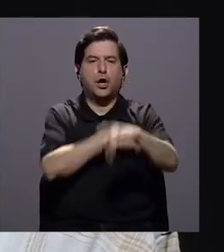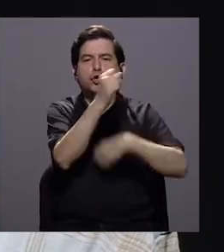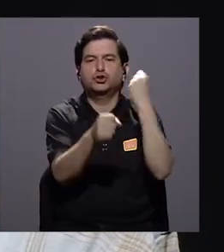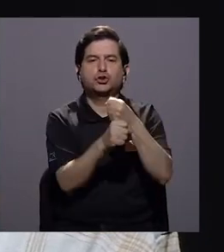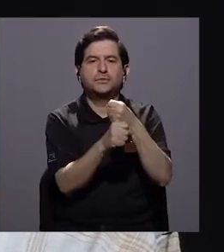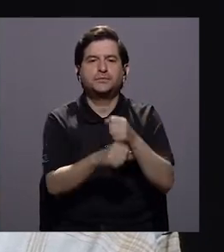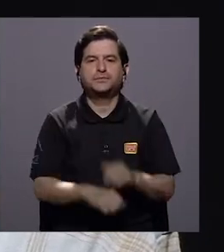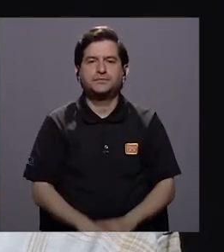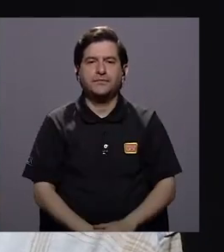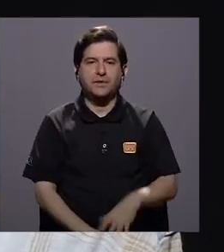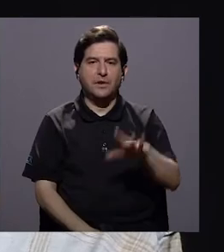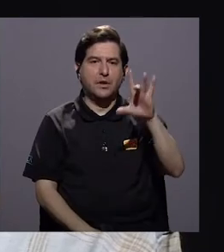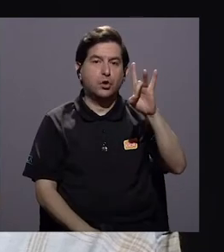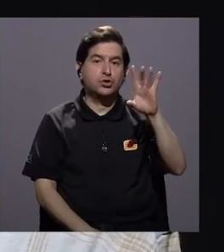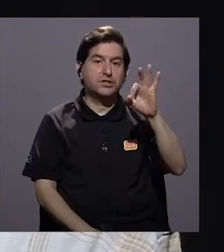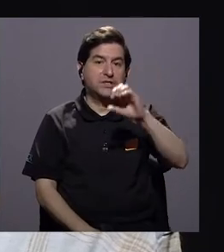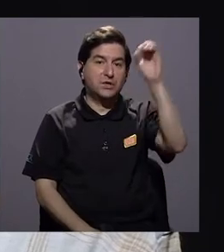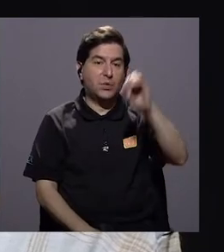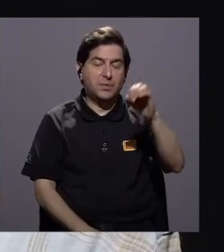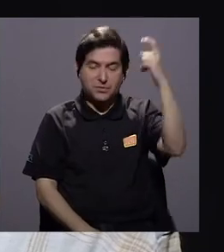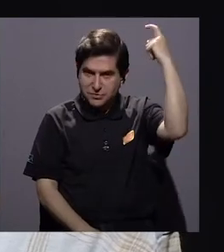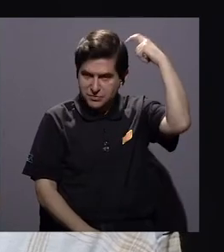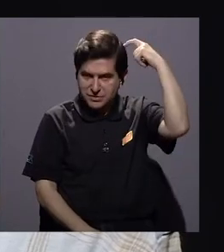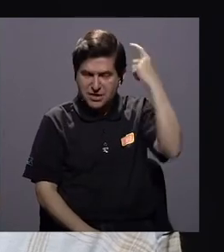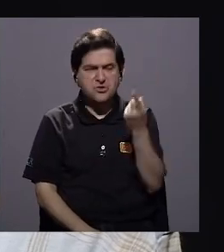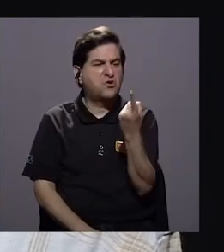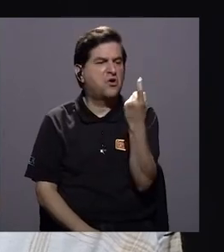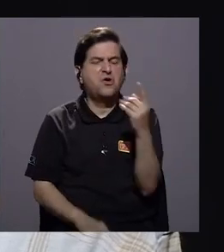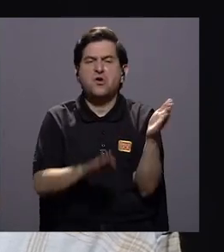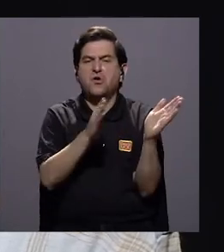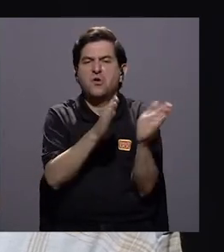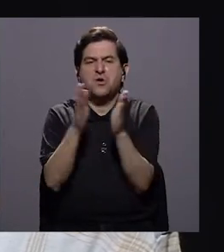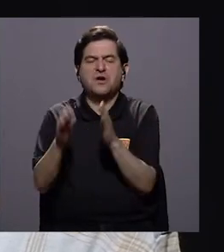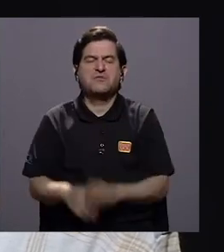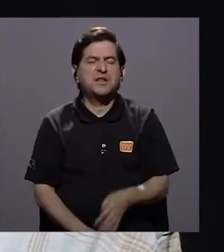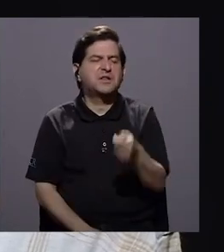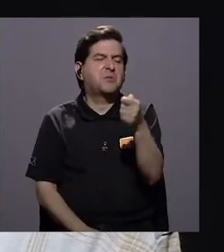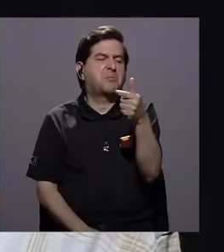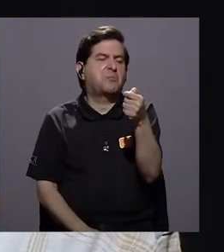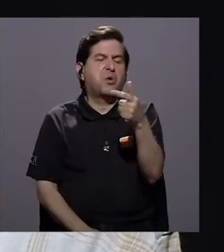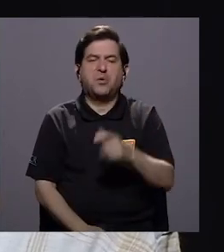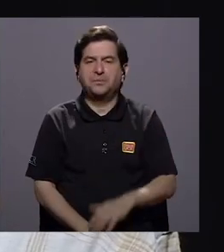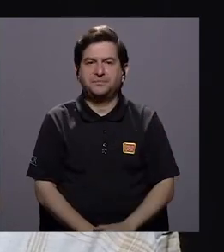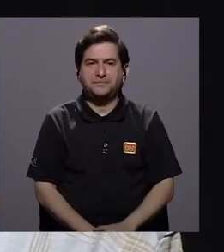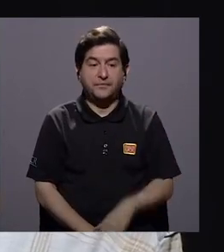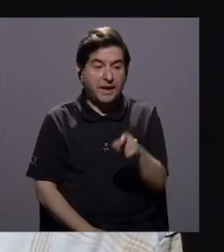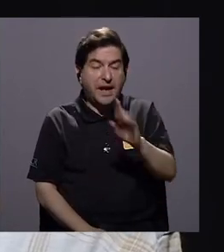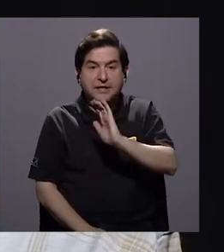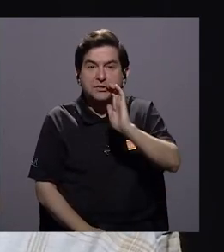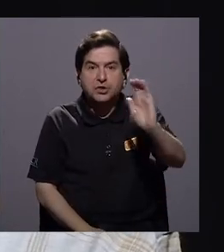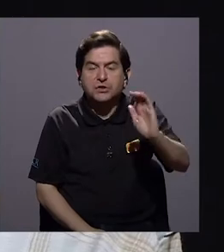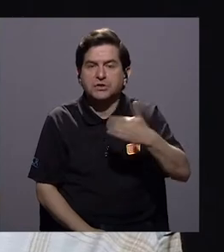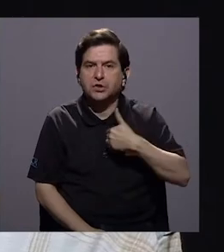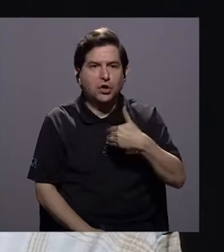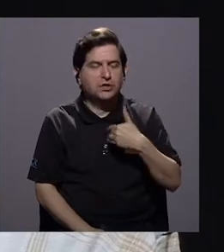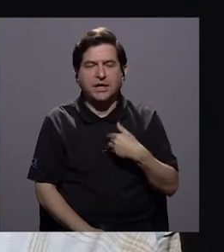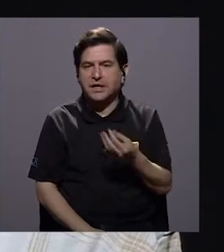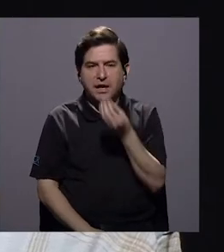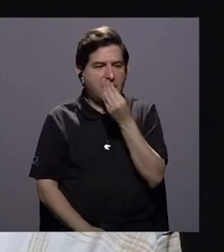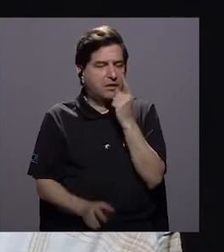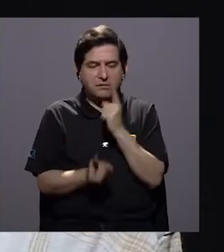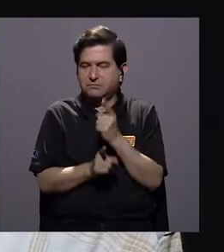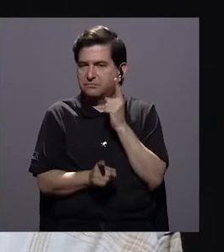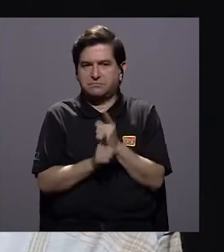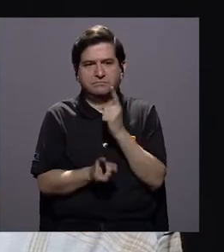años. 89% del cerebro. Lo que falta de formarse es un poquitillo más. Esos niños que no han tenido una